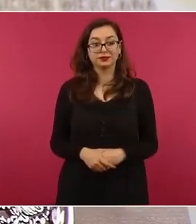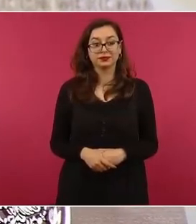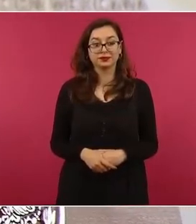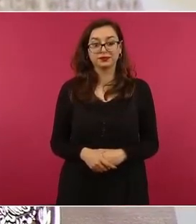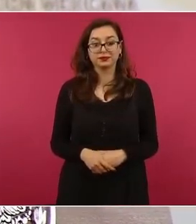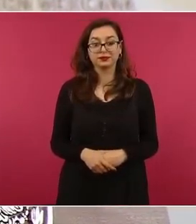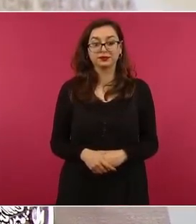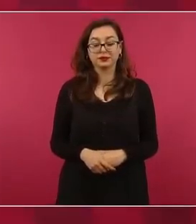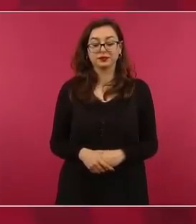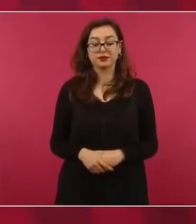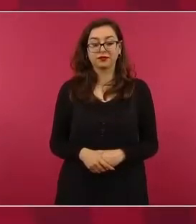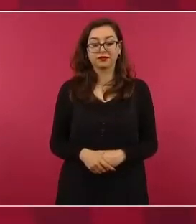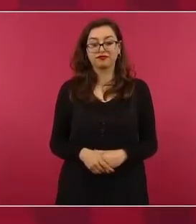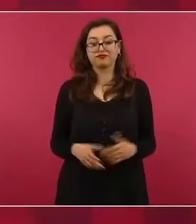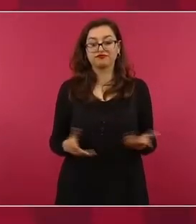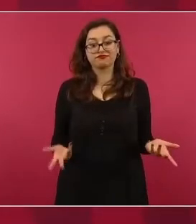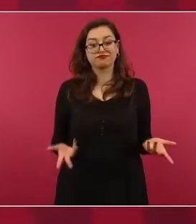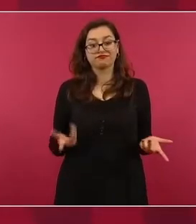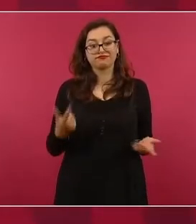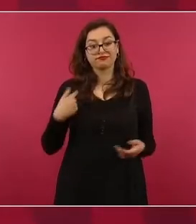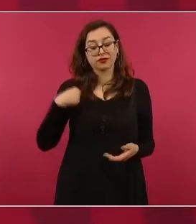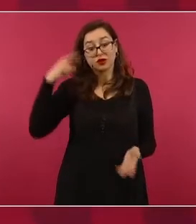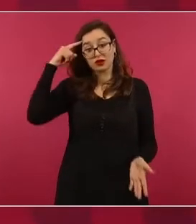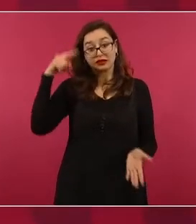yo creo que les falló,